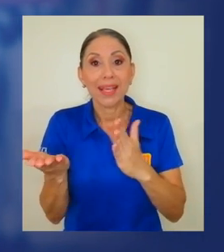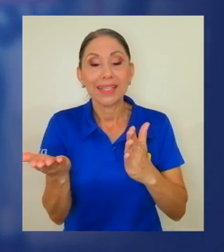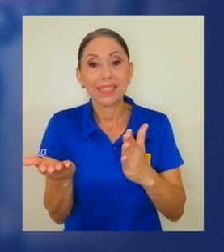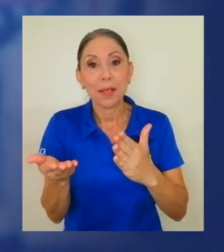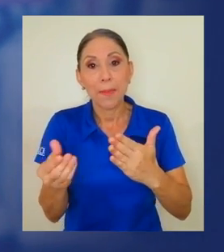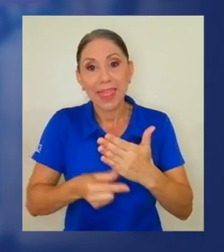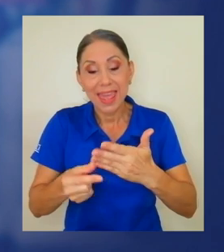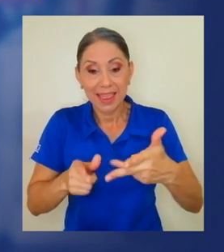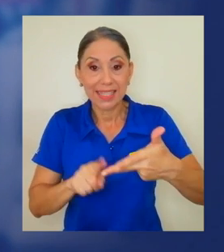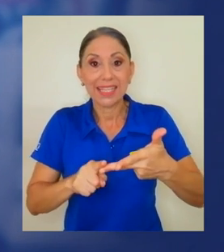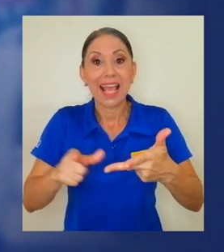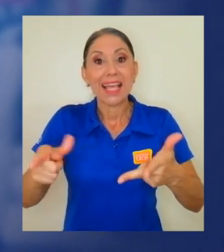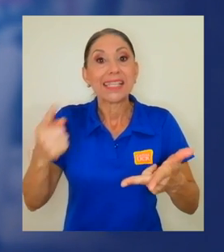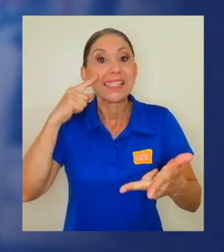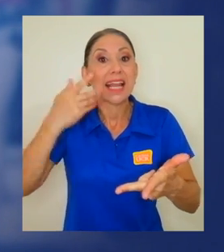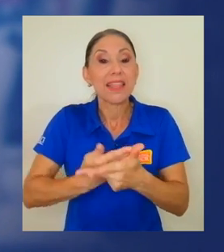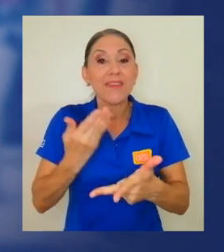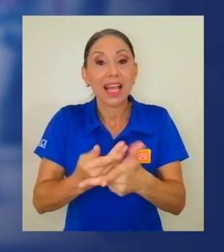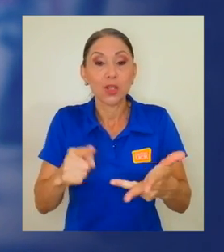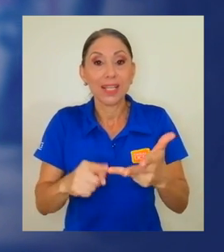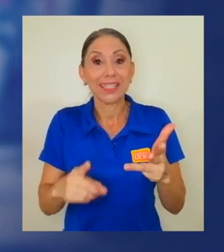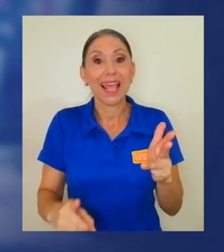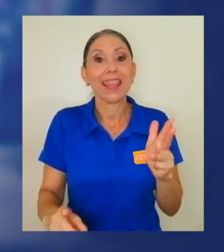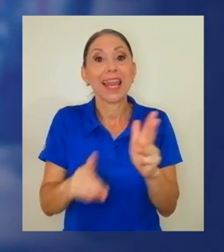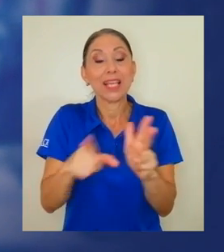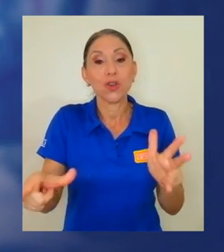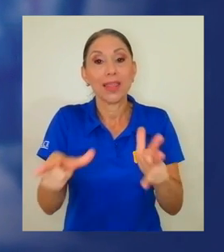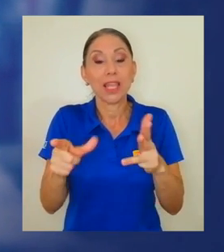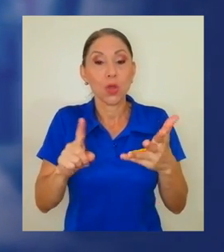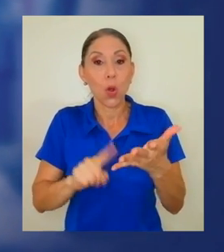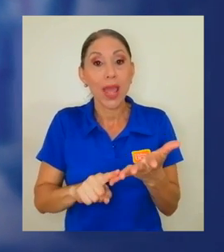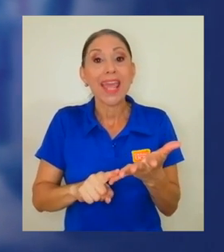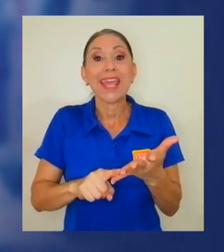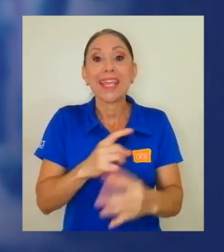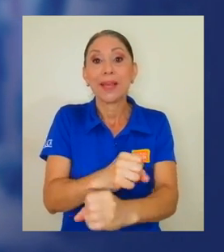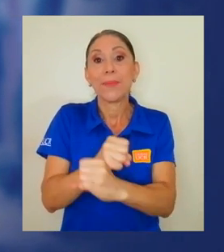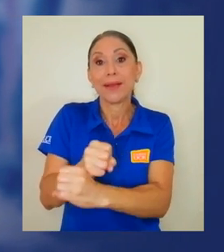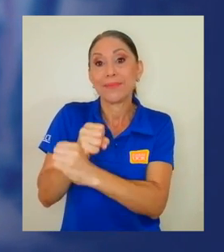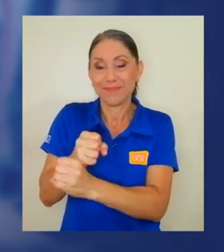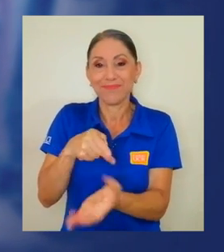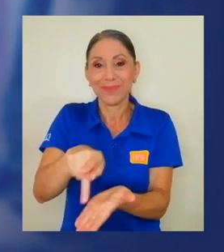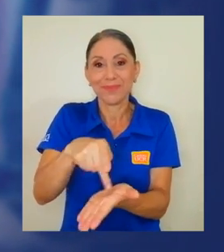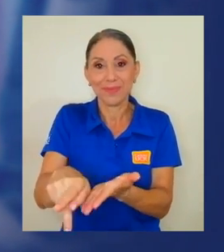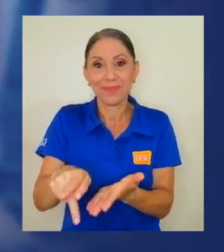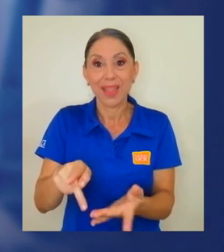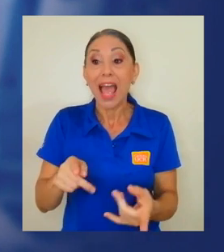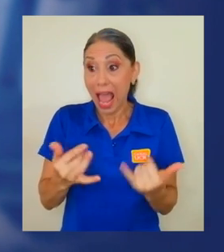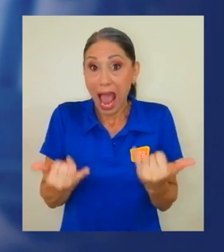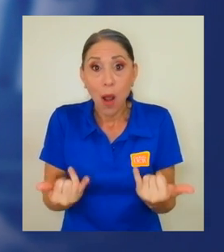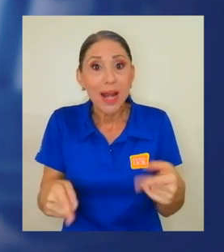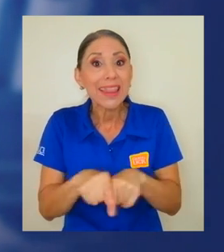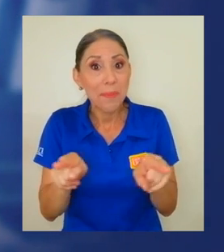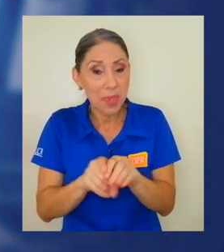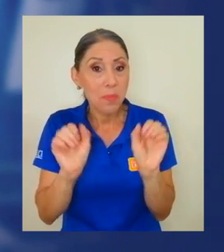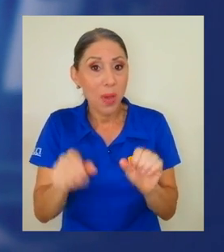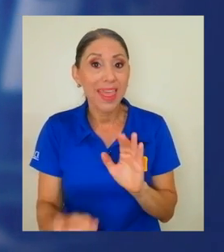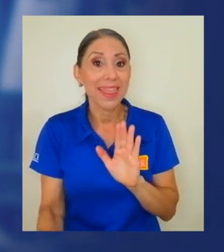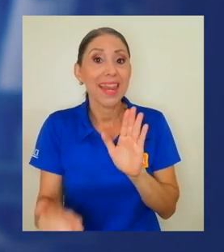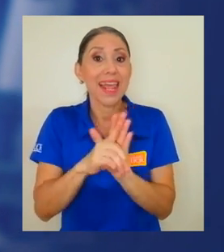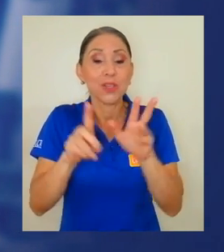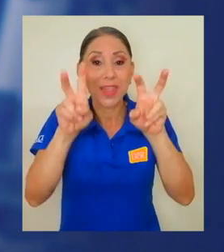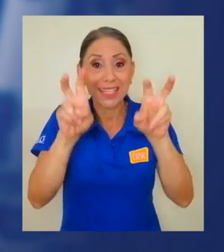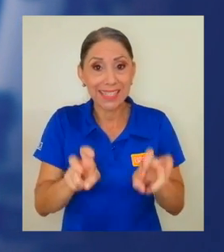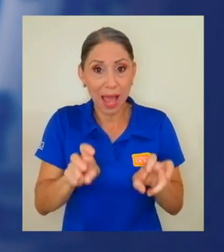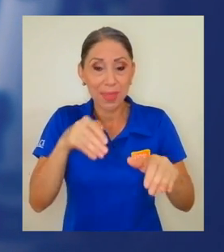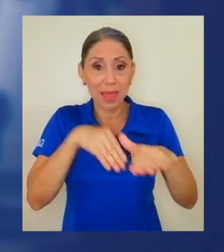certificaciones, derechos de título y cancelación de pólizas. Al día de hoy ya incluye también el derecho de exámenes de admisión o